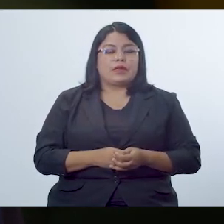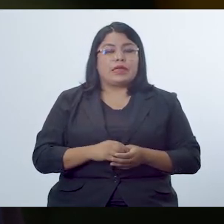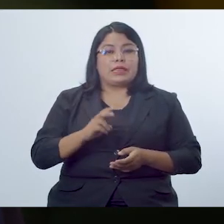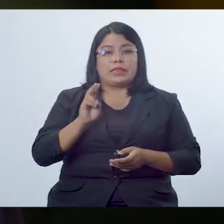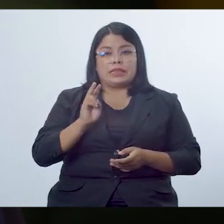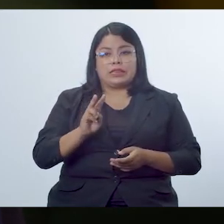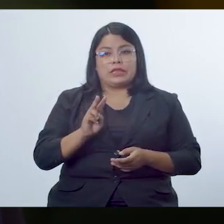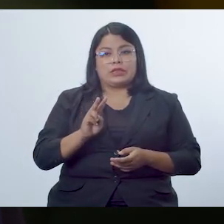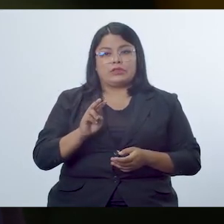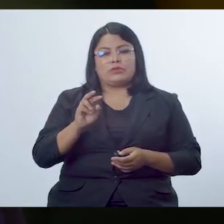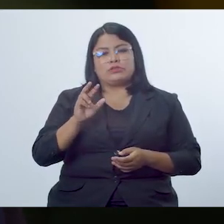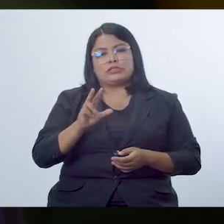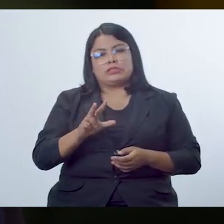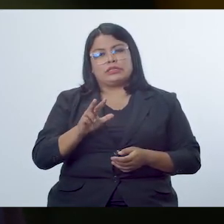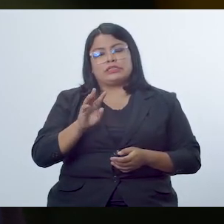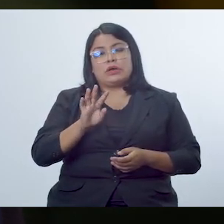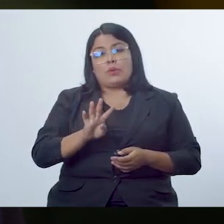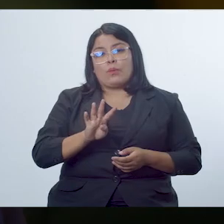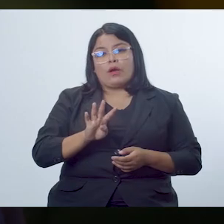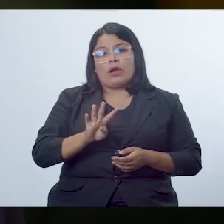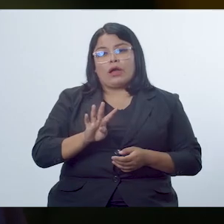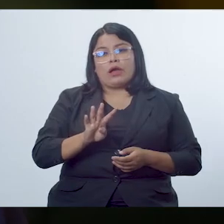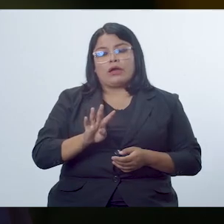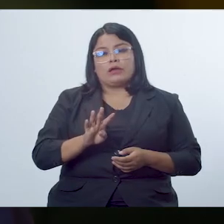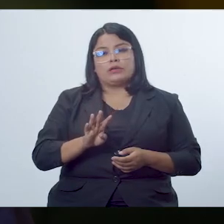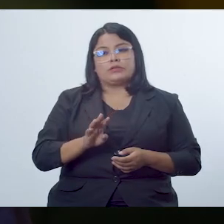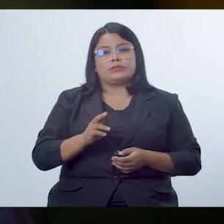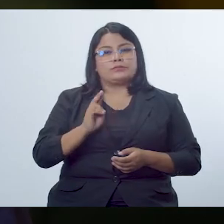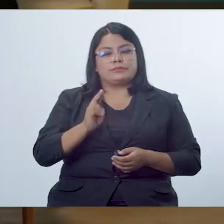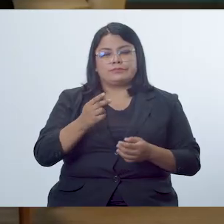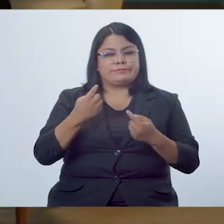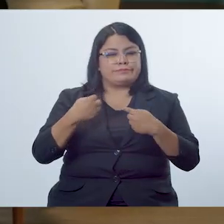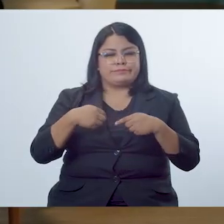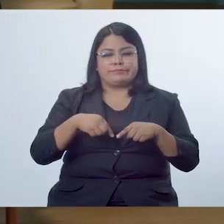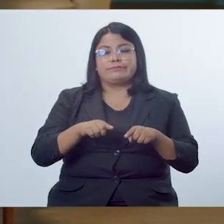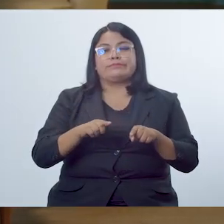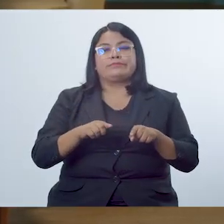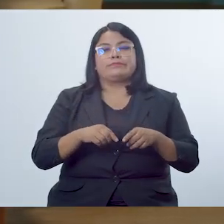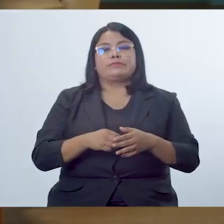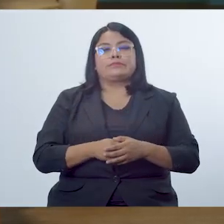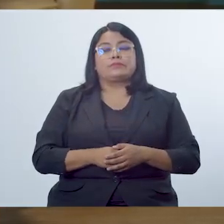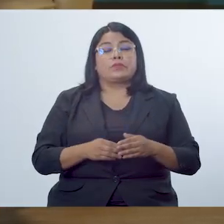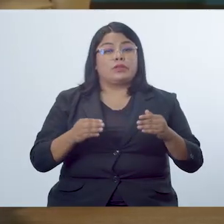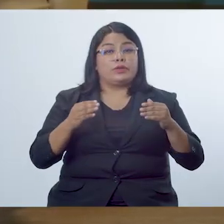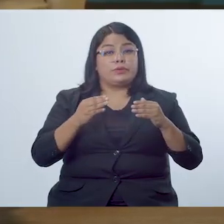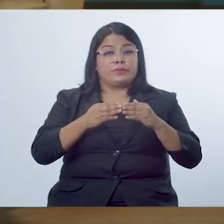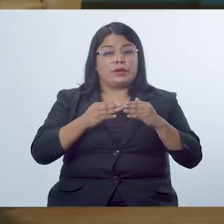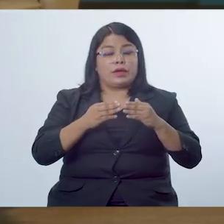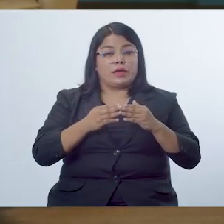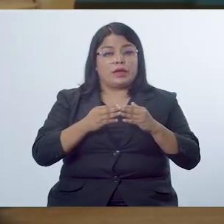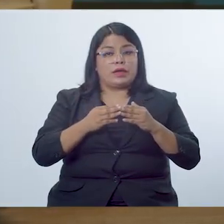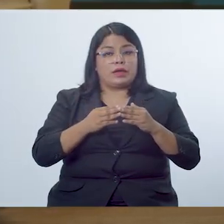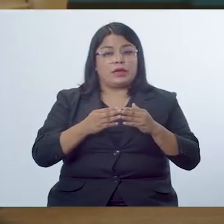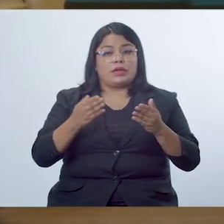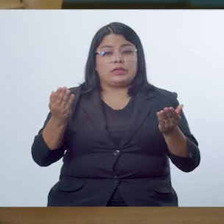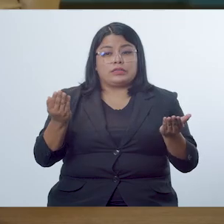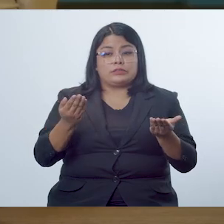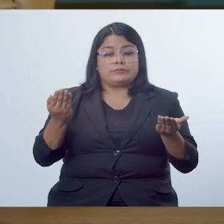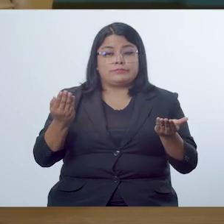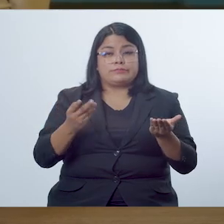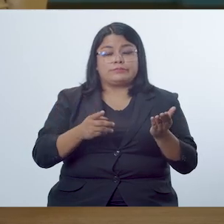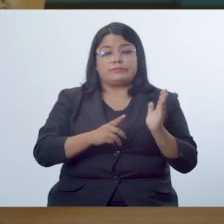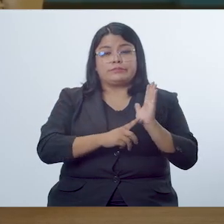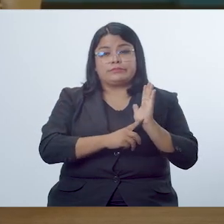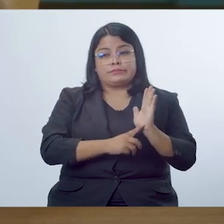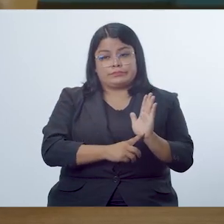la 2, perdón, en la número 3 y en la 4 se transita por esa secuencia. Además, hay un producto que